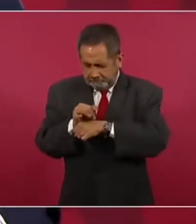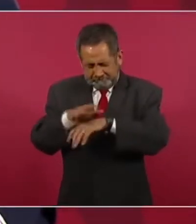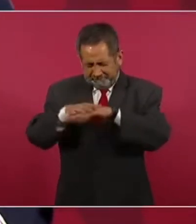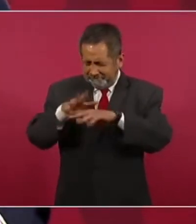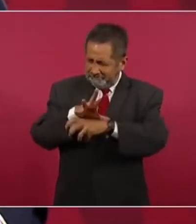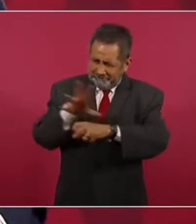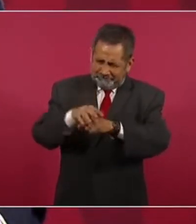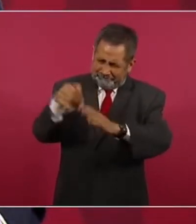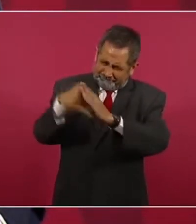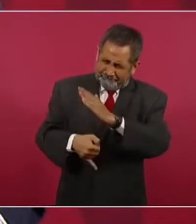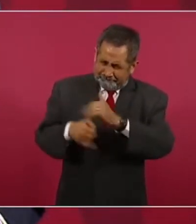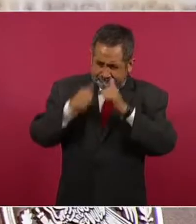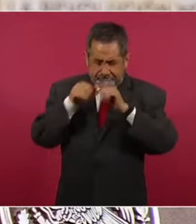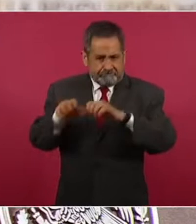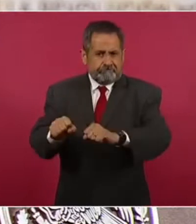fondo.